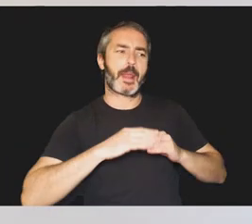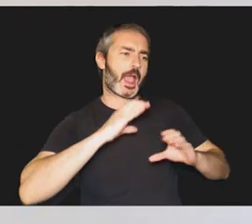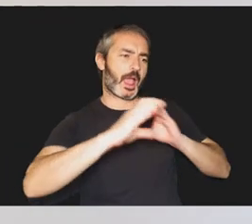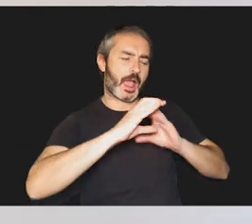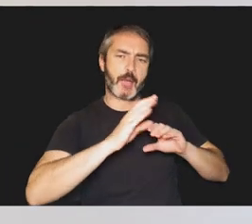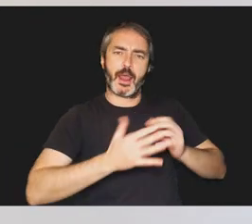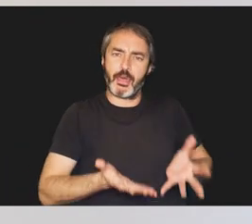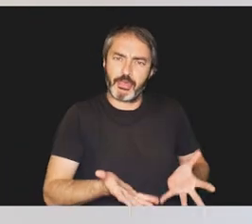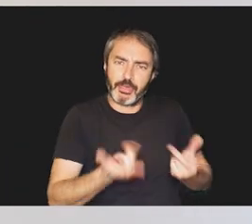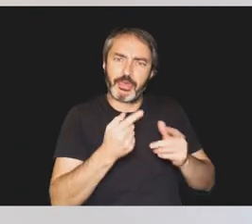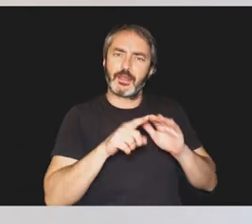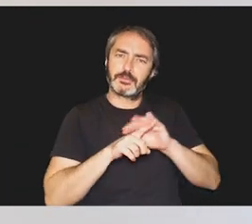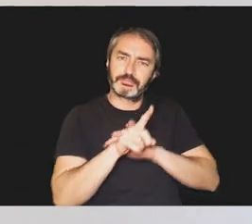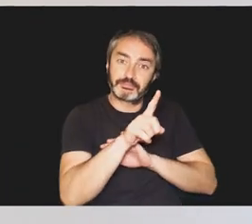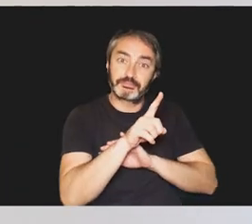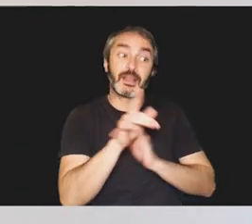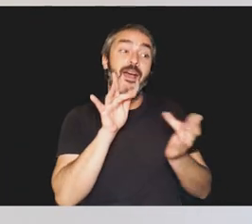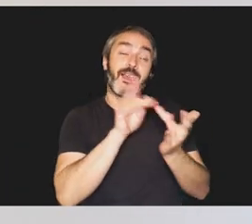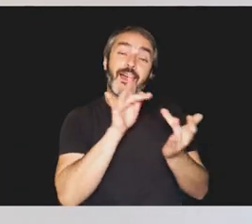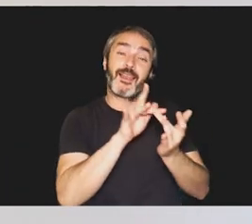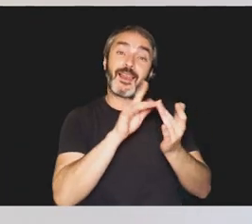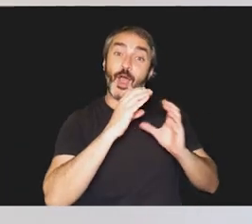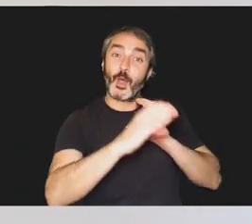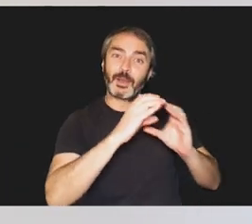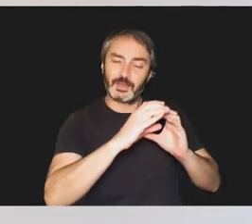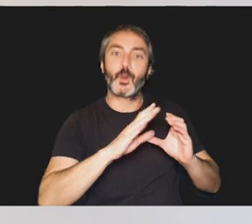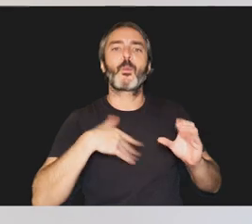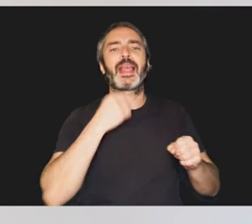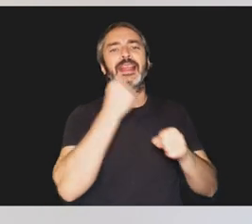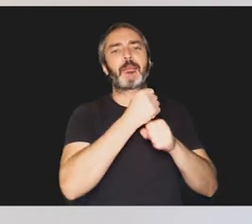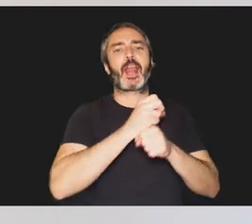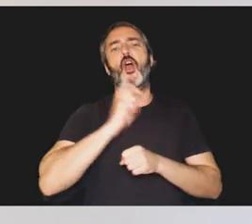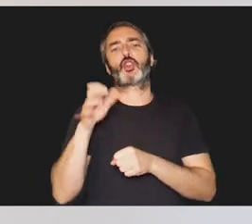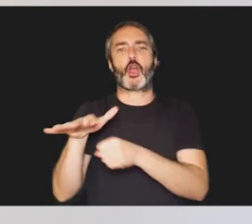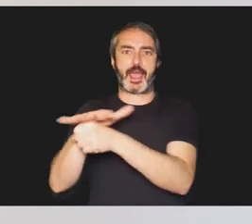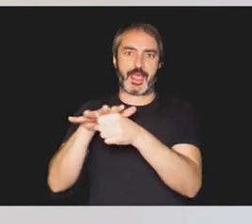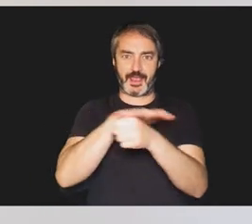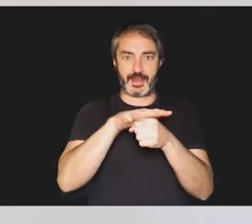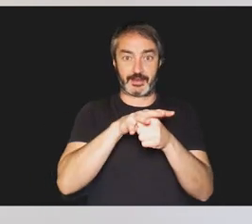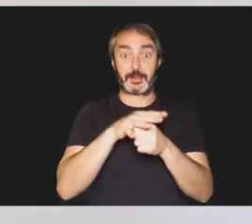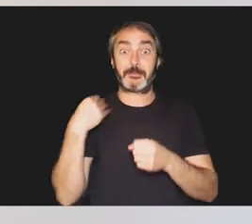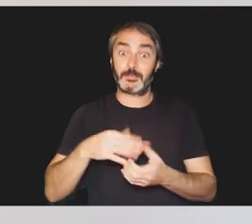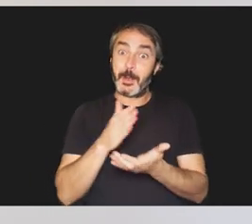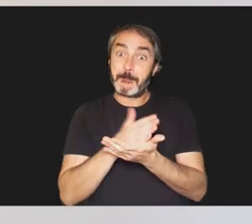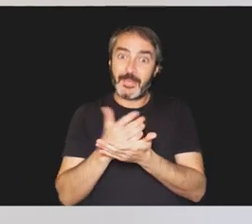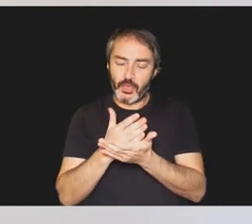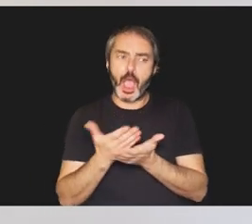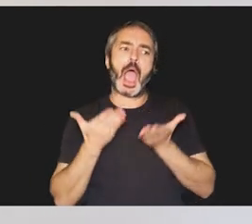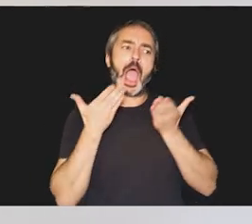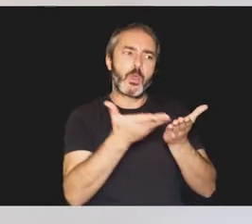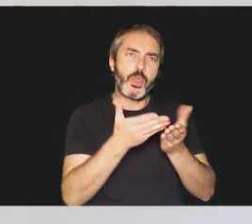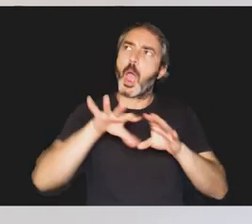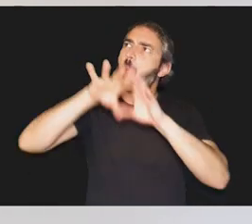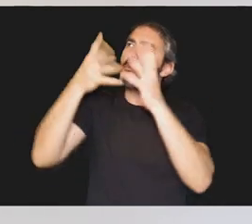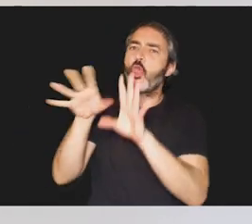comunicación, ya que es a través de la interacción comunicativa que se podrán trabajar el resto de áreas. El mediador le ayudará a entender